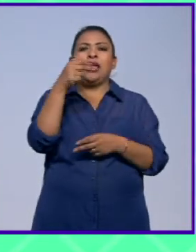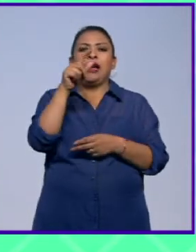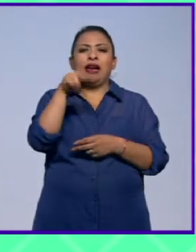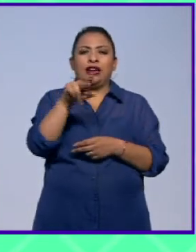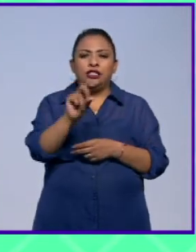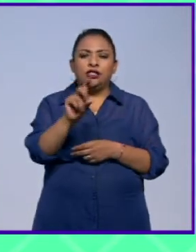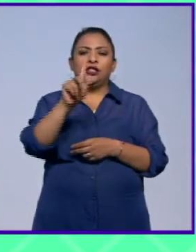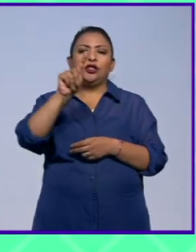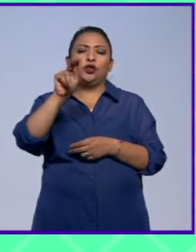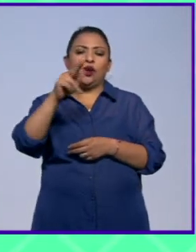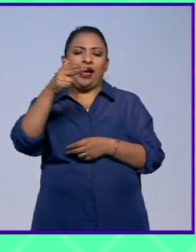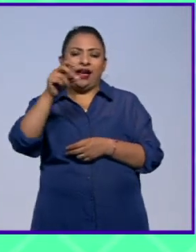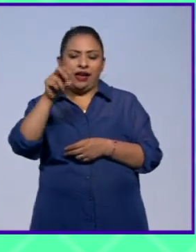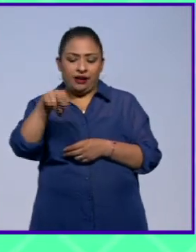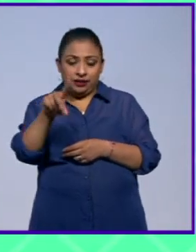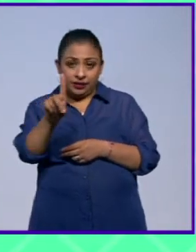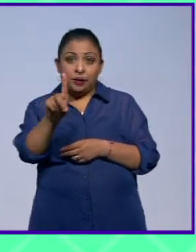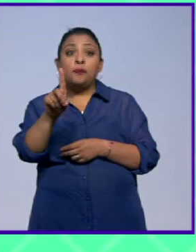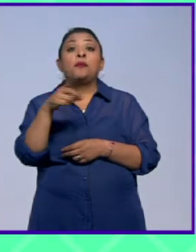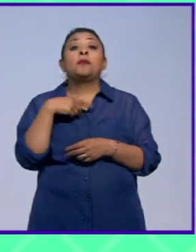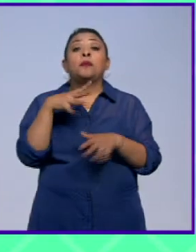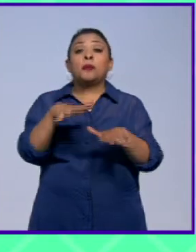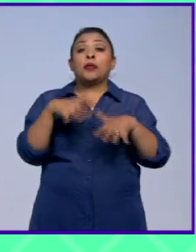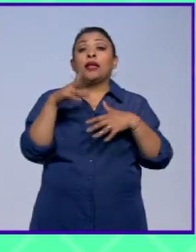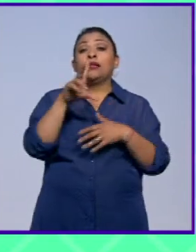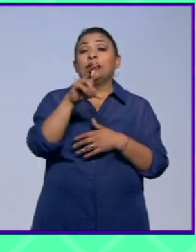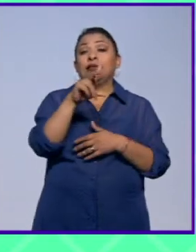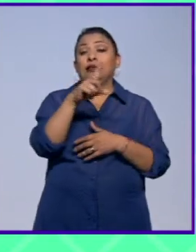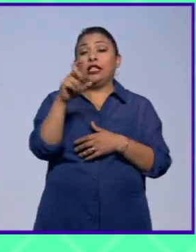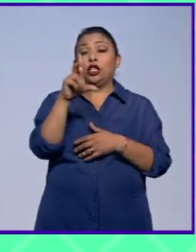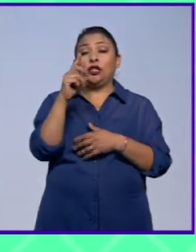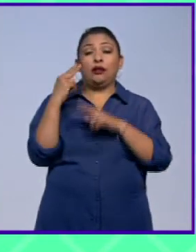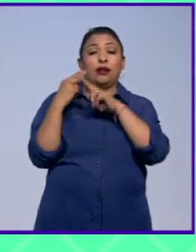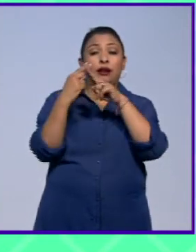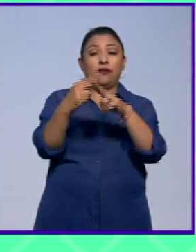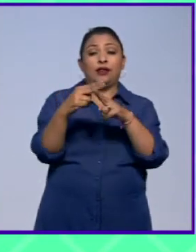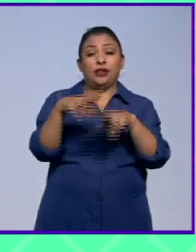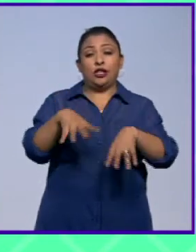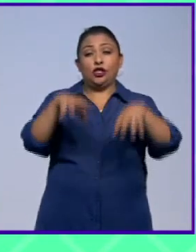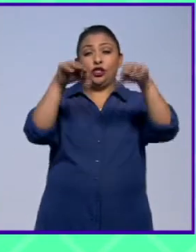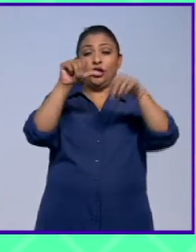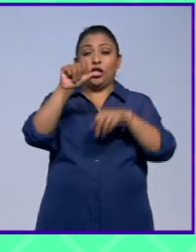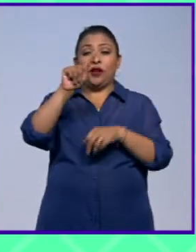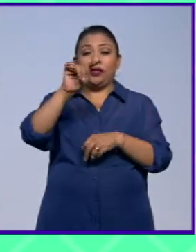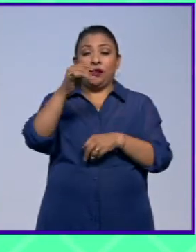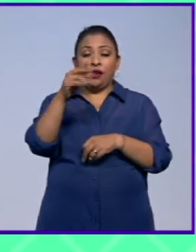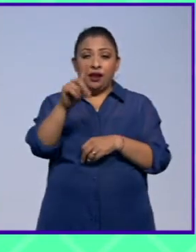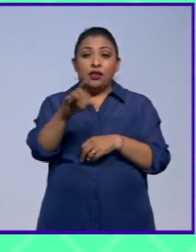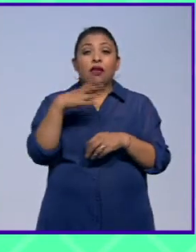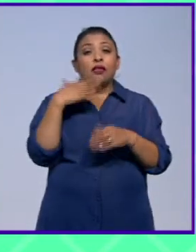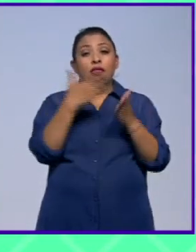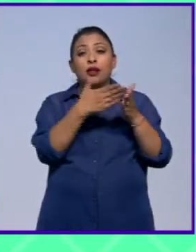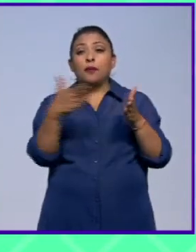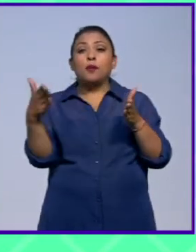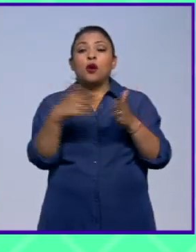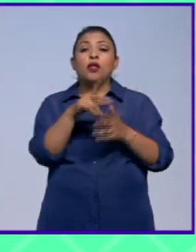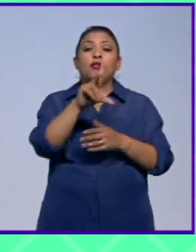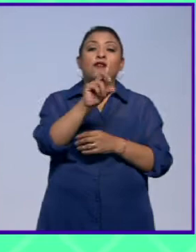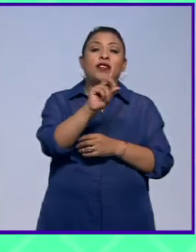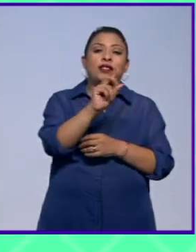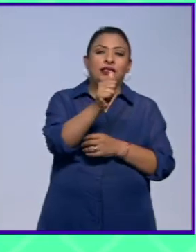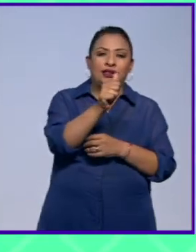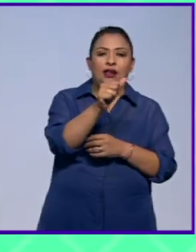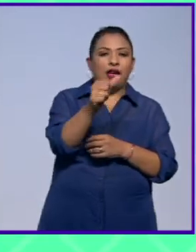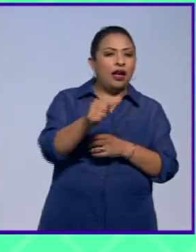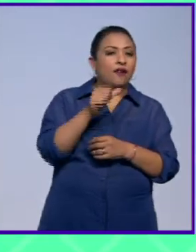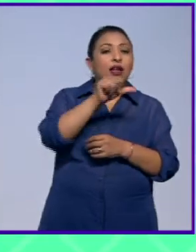El espectáculo de 130 aniversario del Circo Atay de hermanos estará en temporada del 26